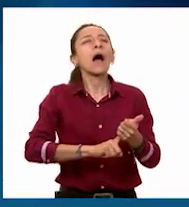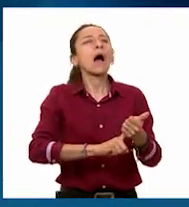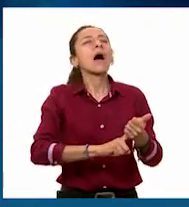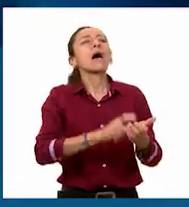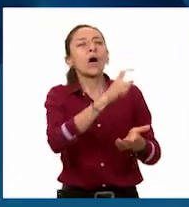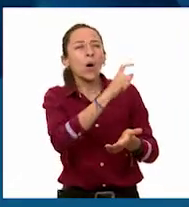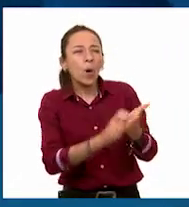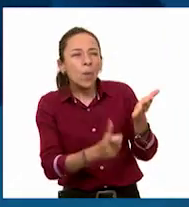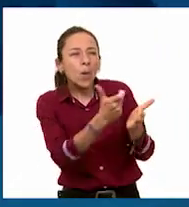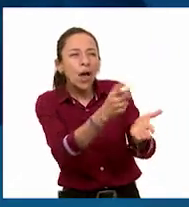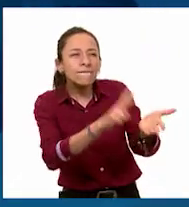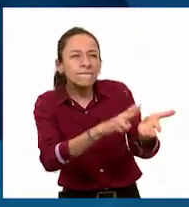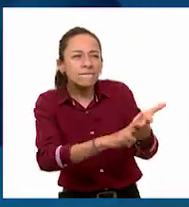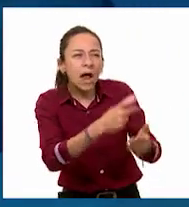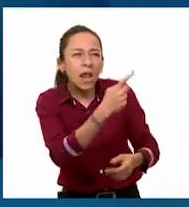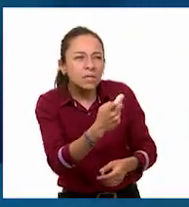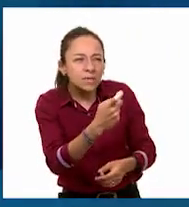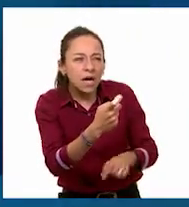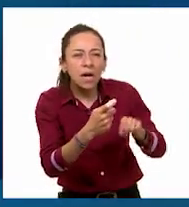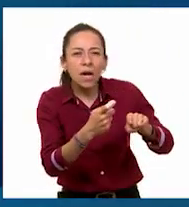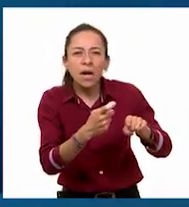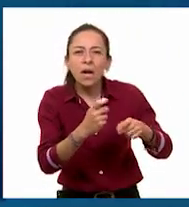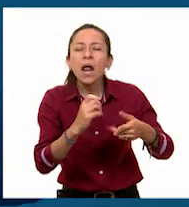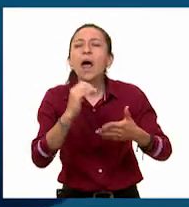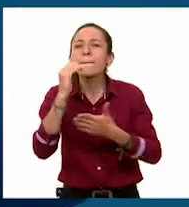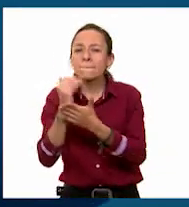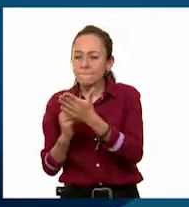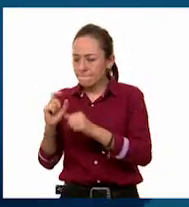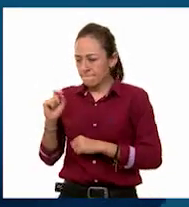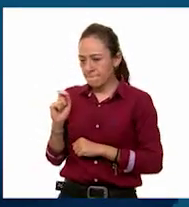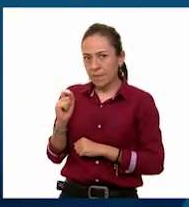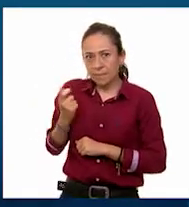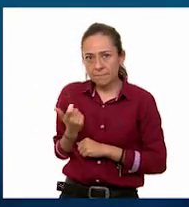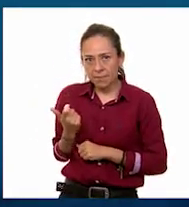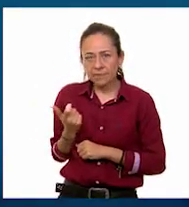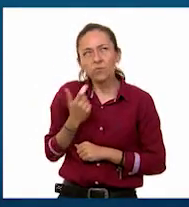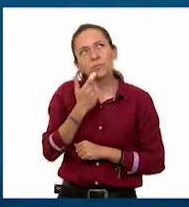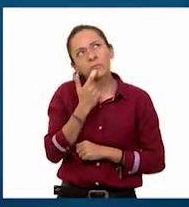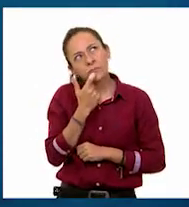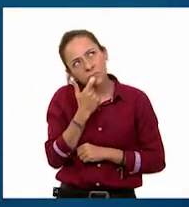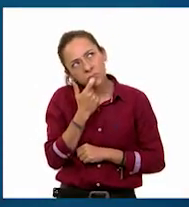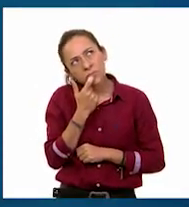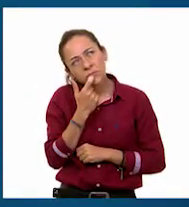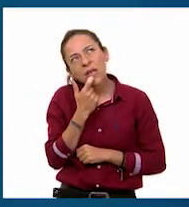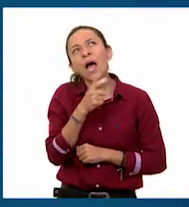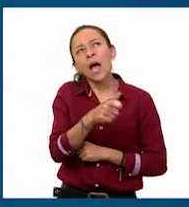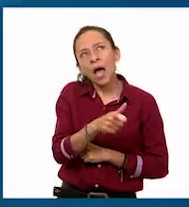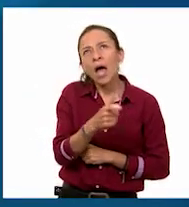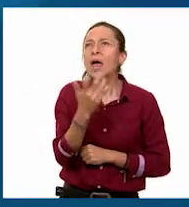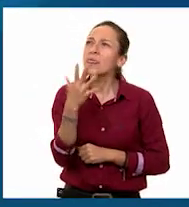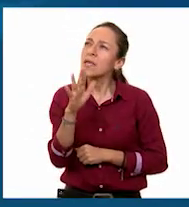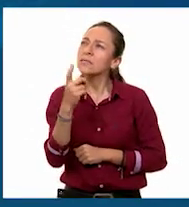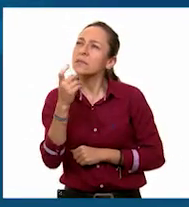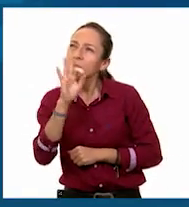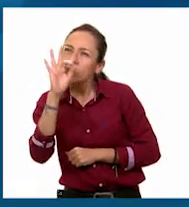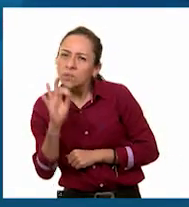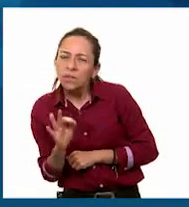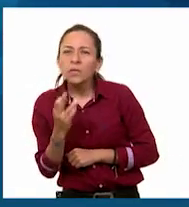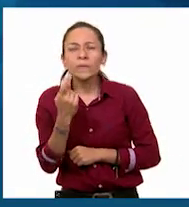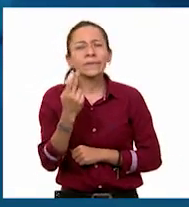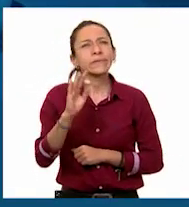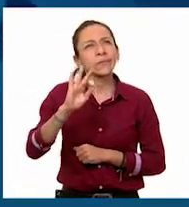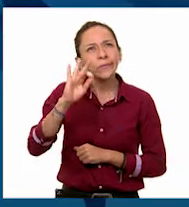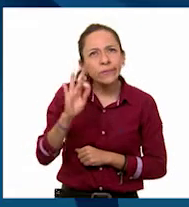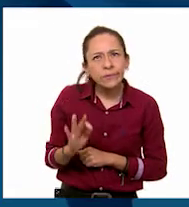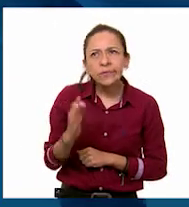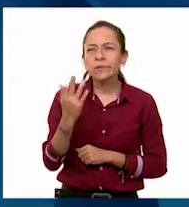se descuentan 20 pesos, ¿qué significan los descuentos? ¿Qué 10%, del 25% y 50%?